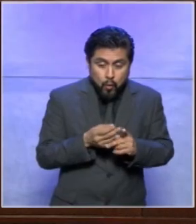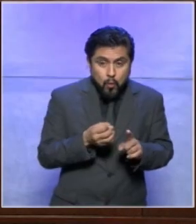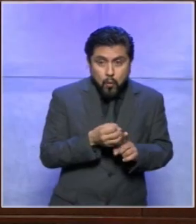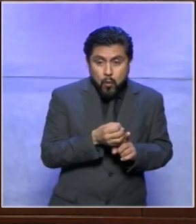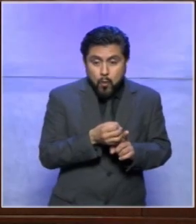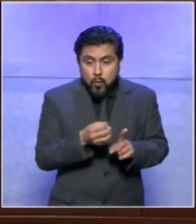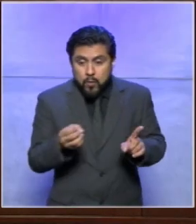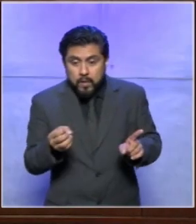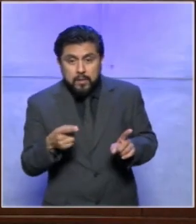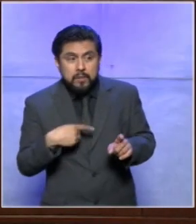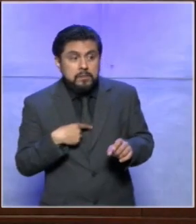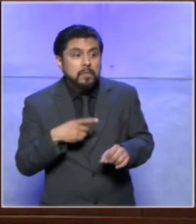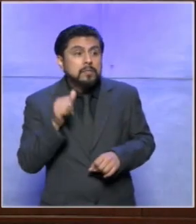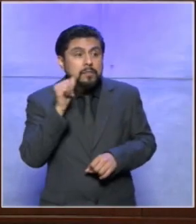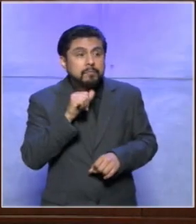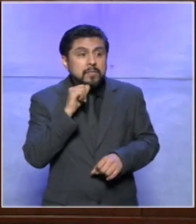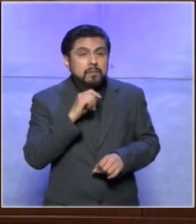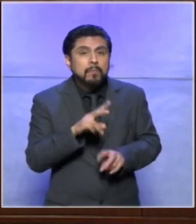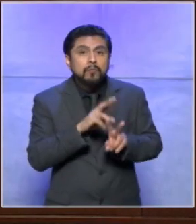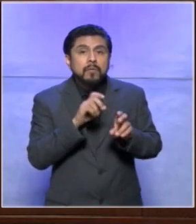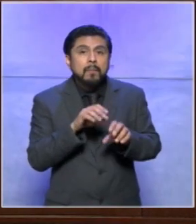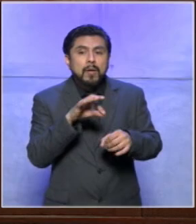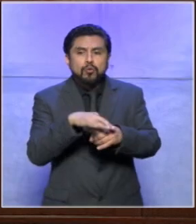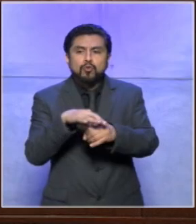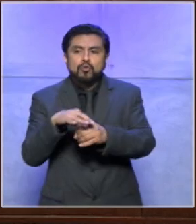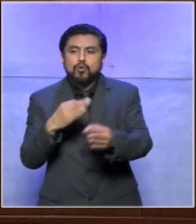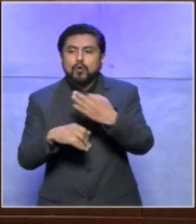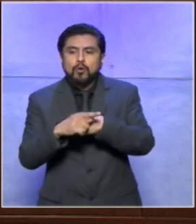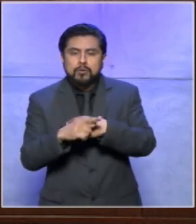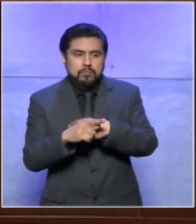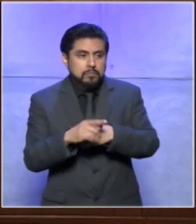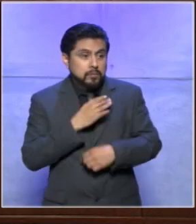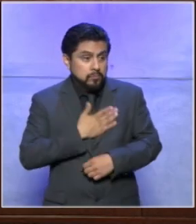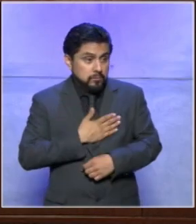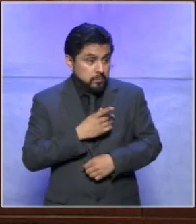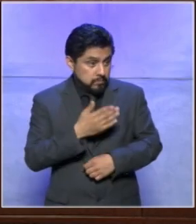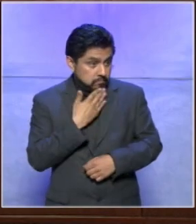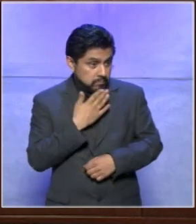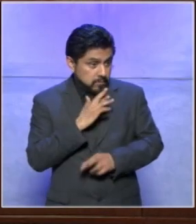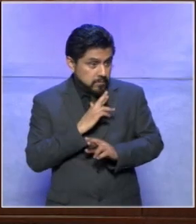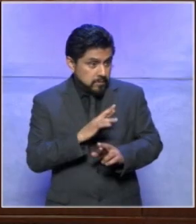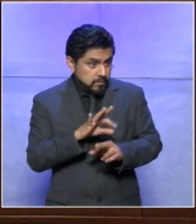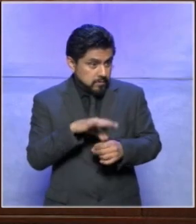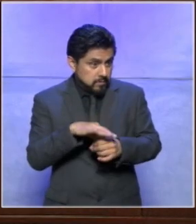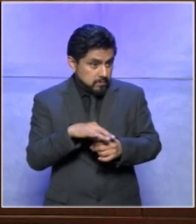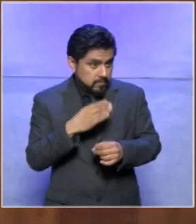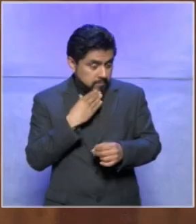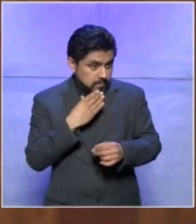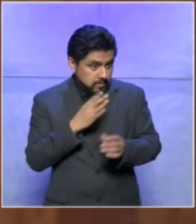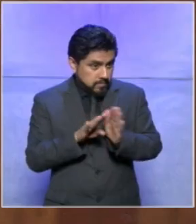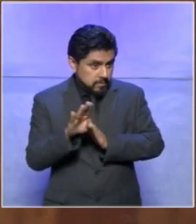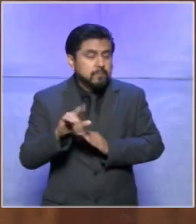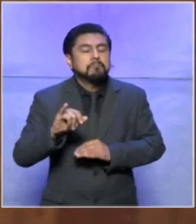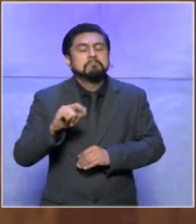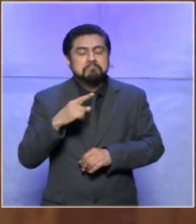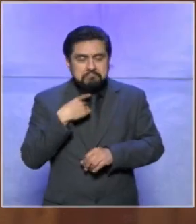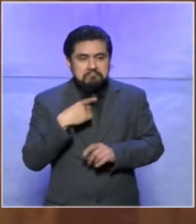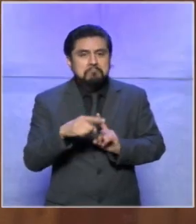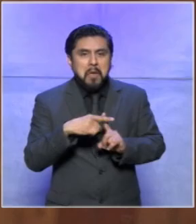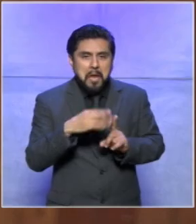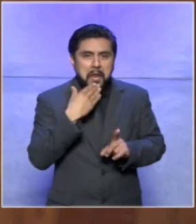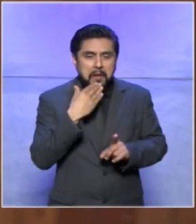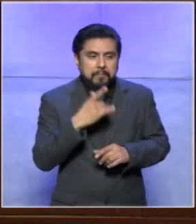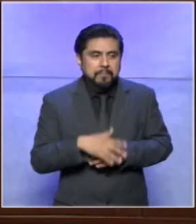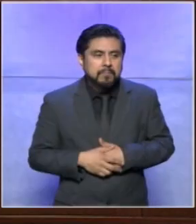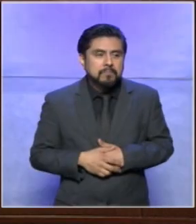tú sometes a votación ese tema y lo más justo es eso sí muy bien y te han dado buenos resultados las votaciones muy bien bueno